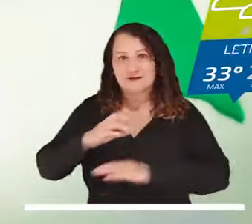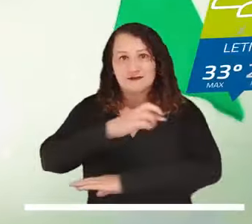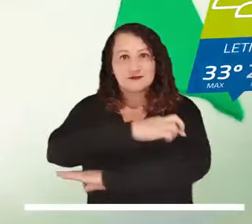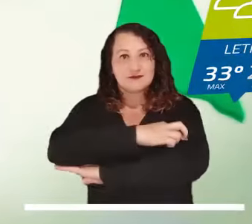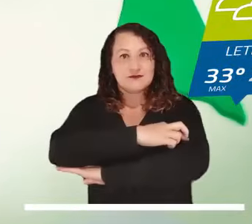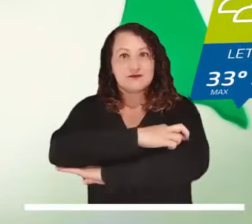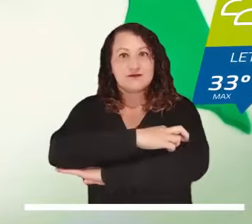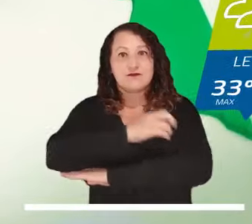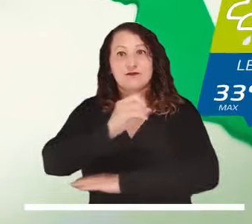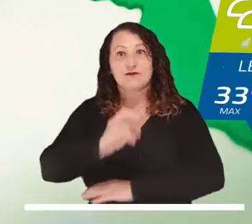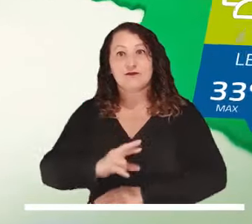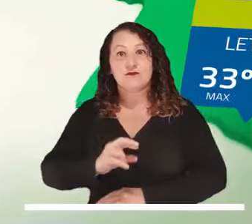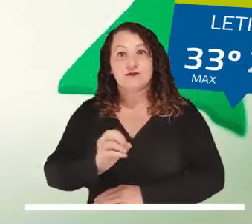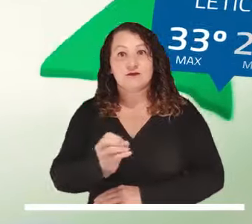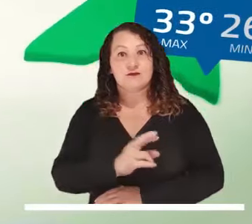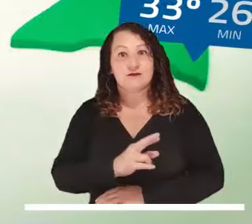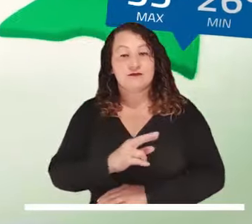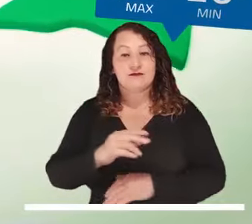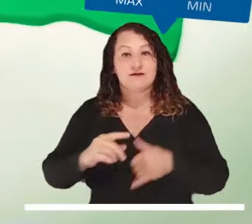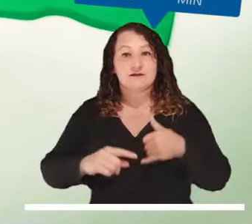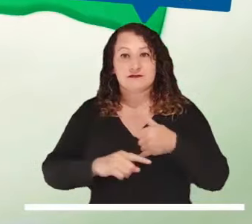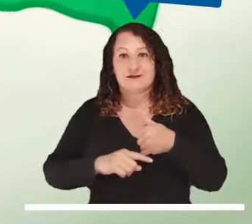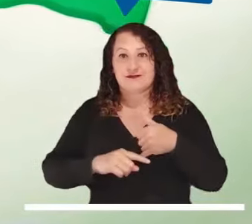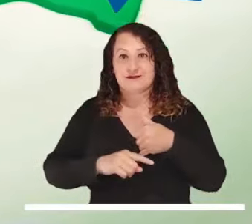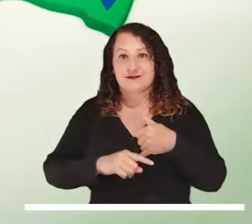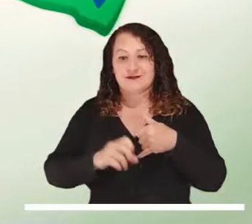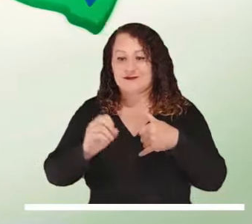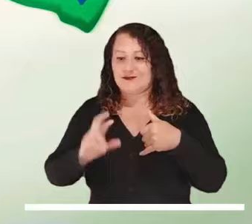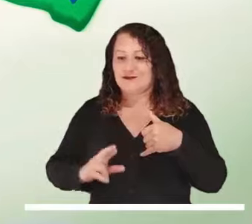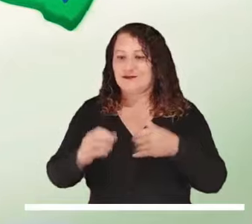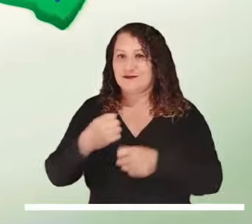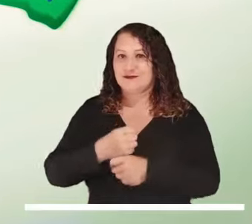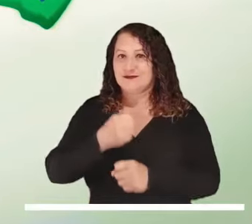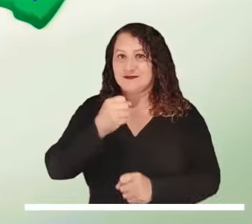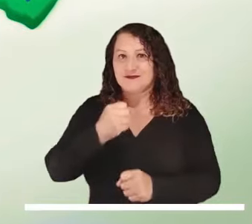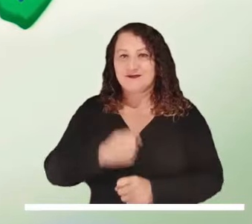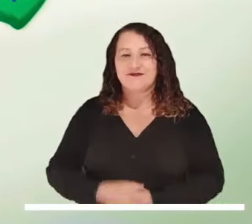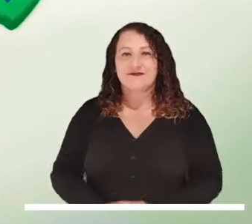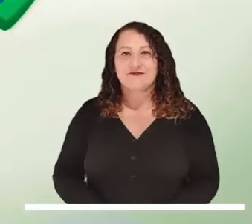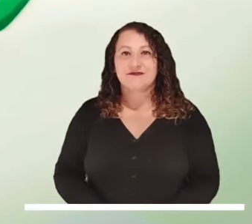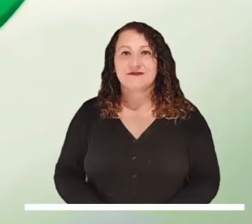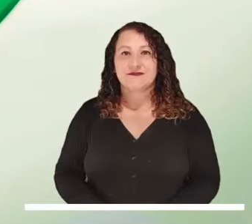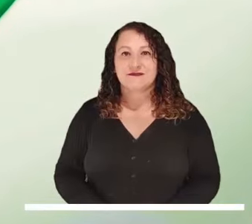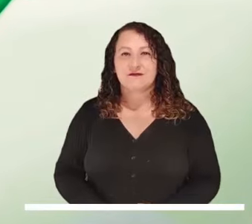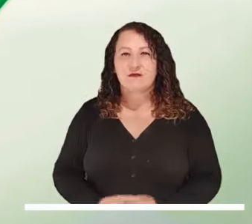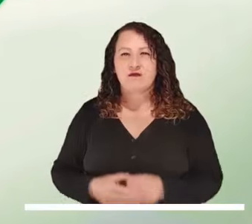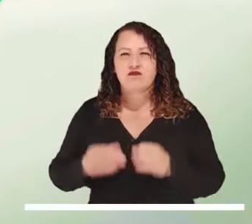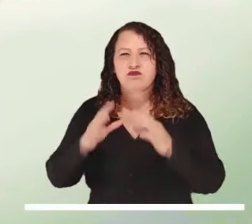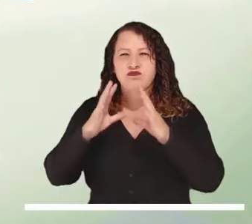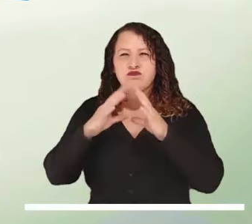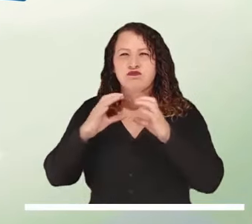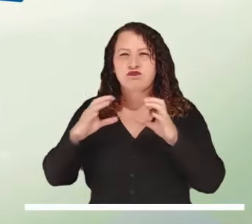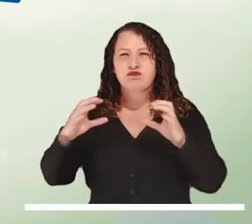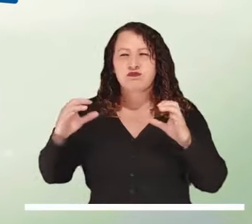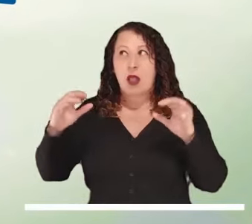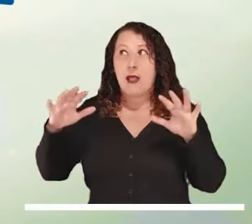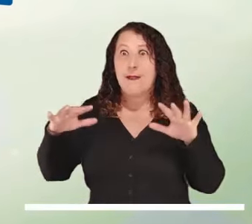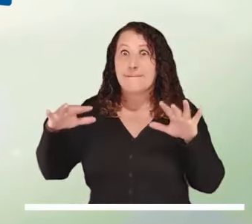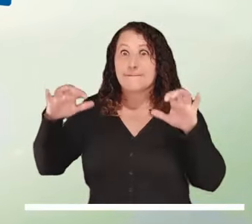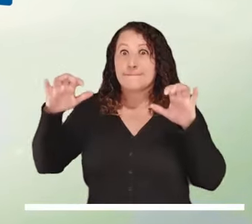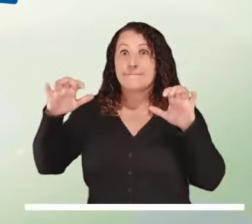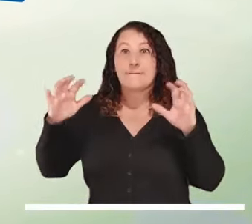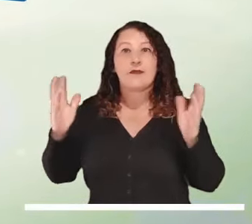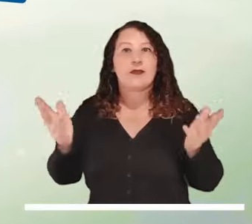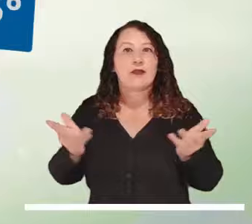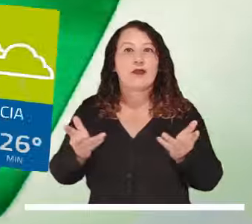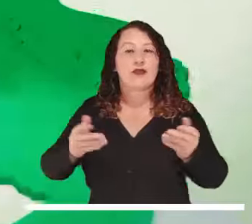cargadas de agua podrían formarse sobre el occidente de Caquetá y Futumayo, sur y oriente de Amazonas y el sur de Baupés.